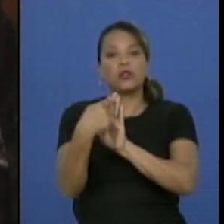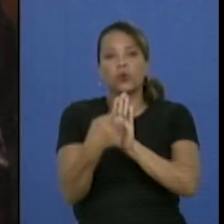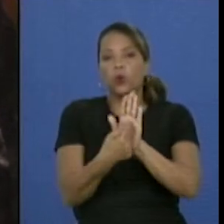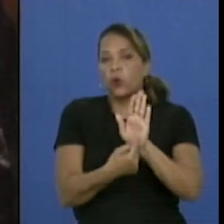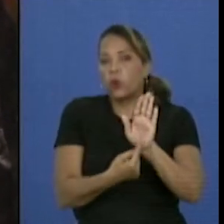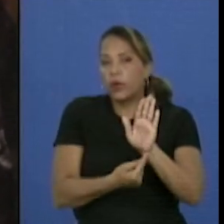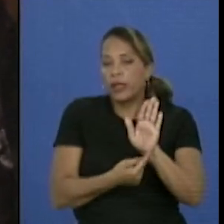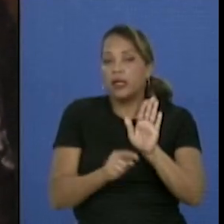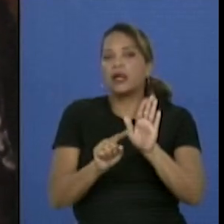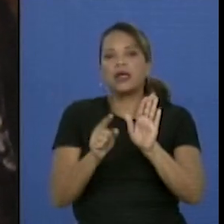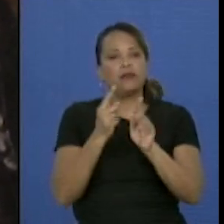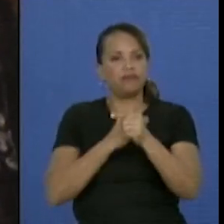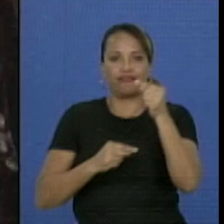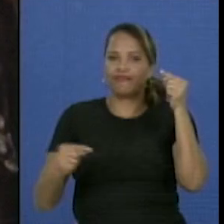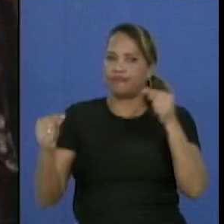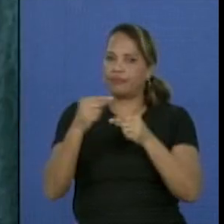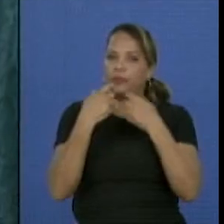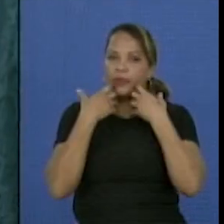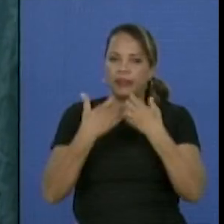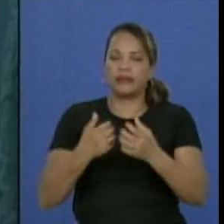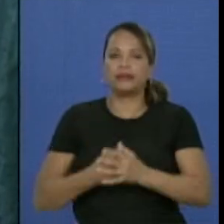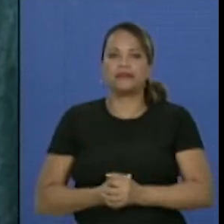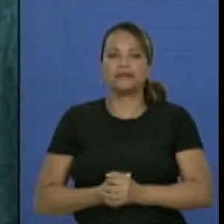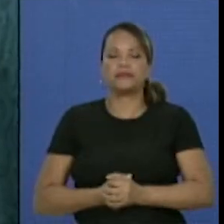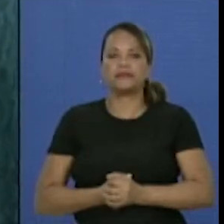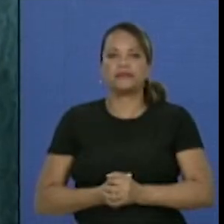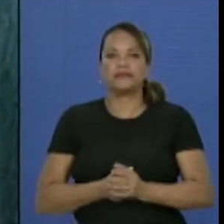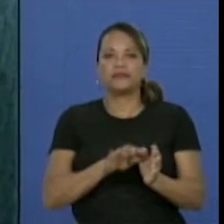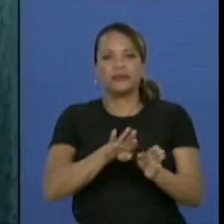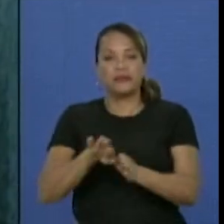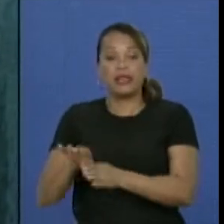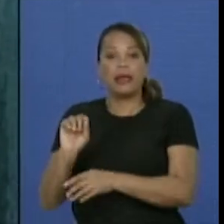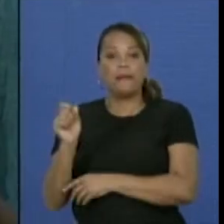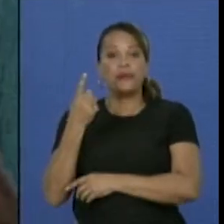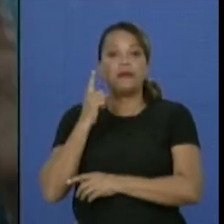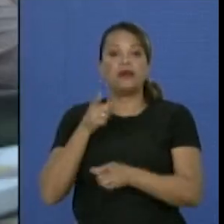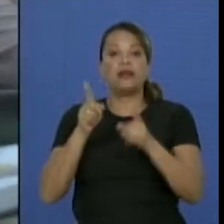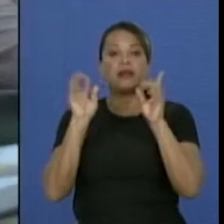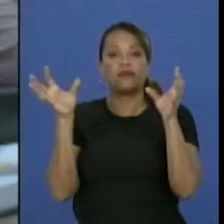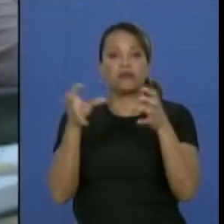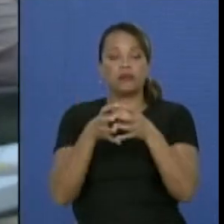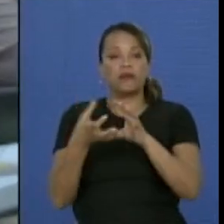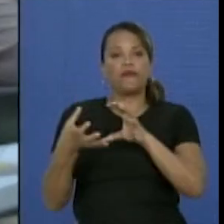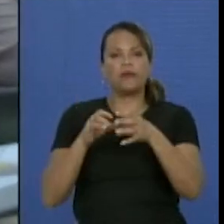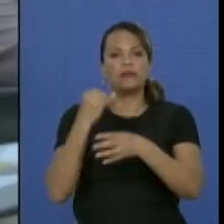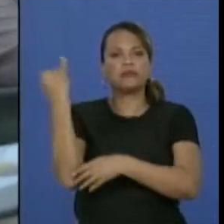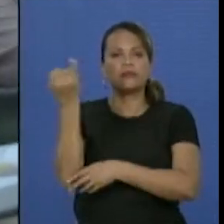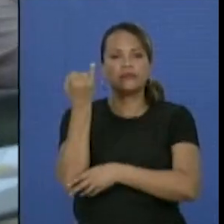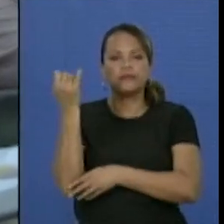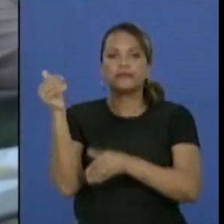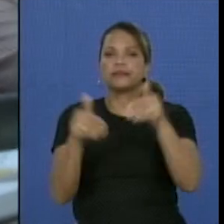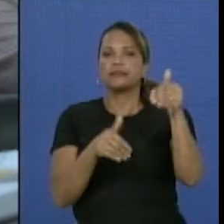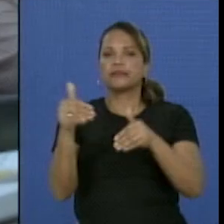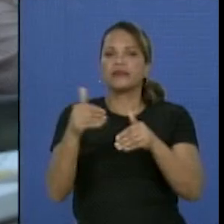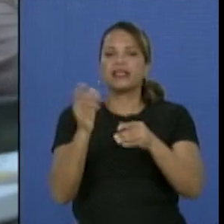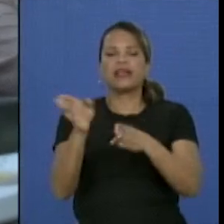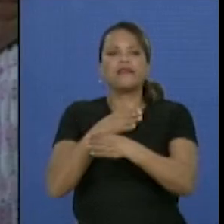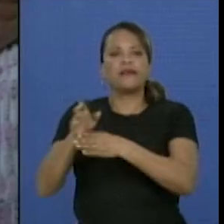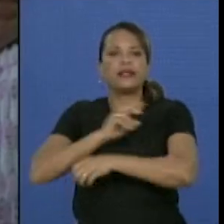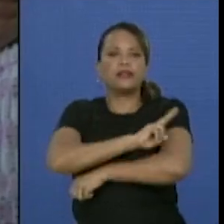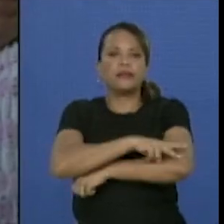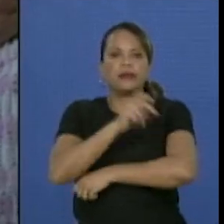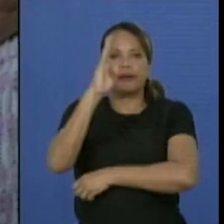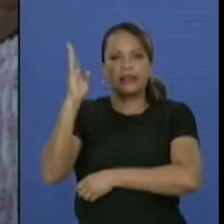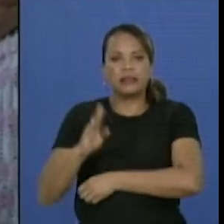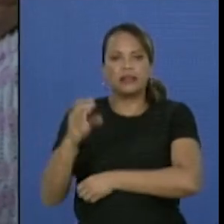resultan fundamentales en este momento. En este primer simposio de carácter internacional, con la participación de países como